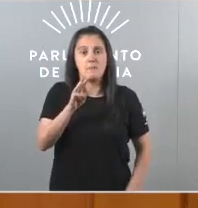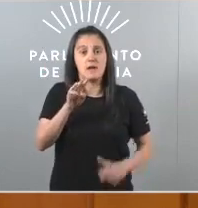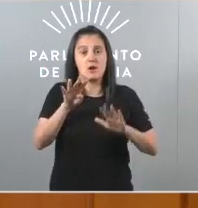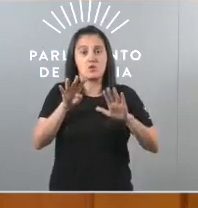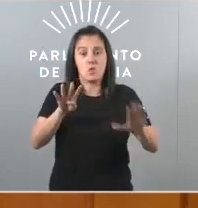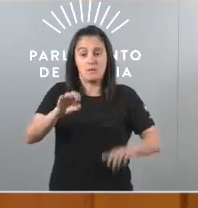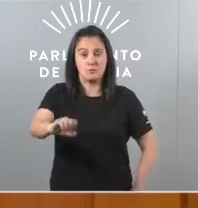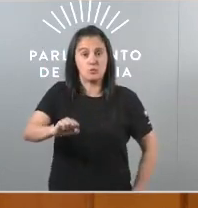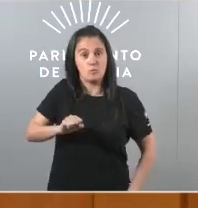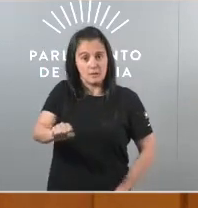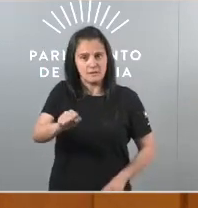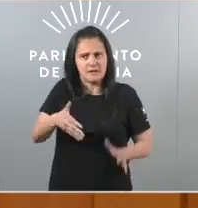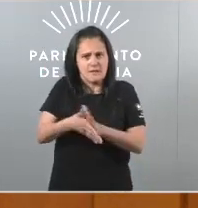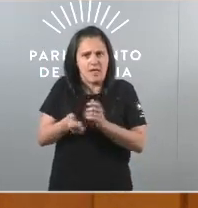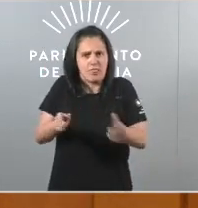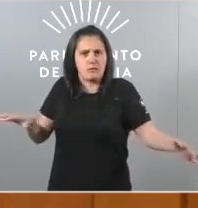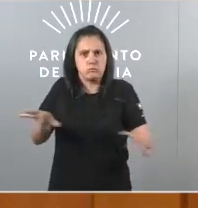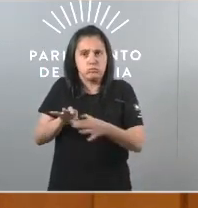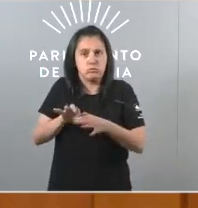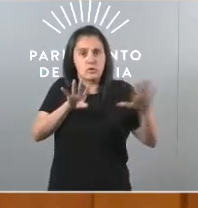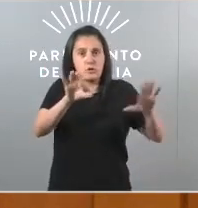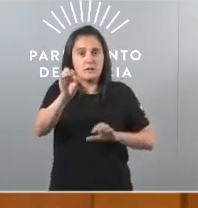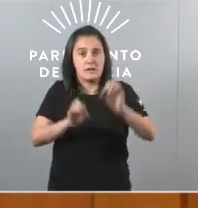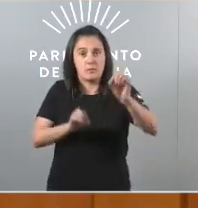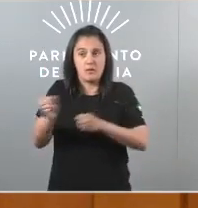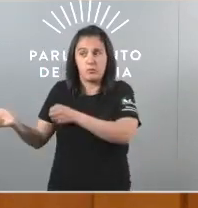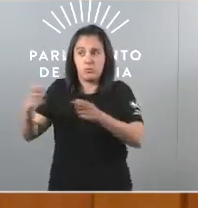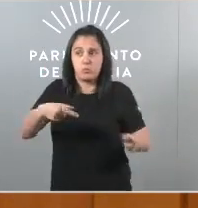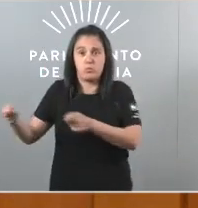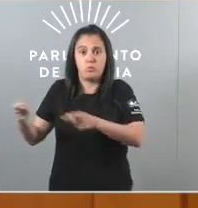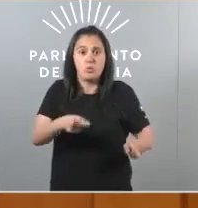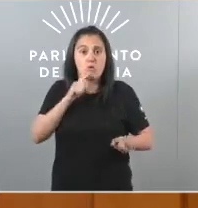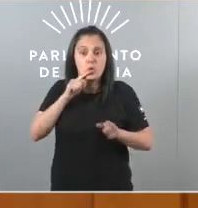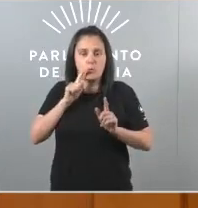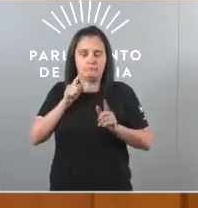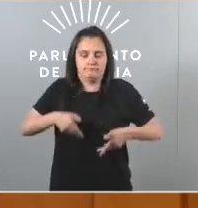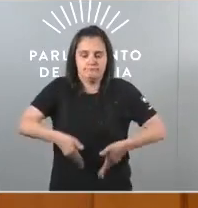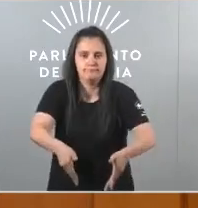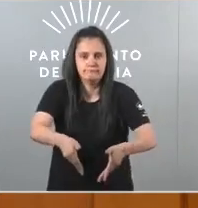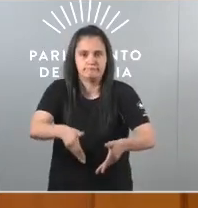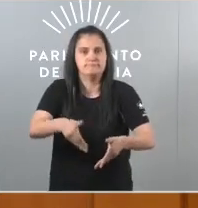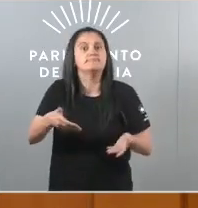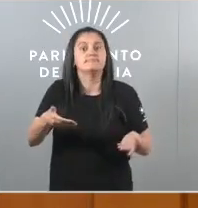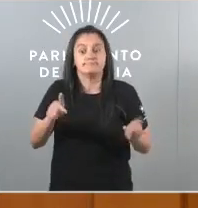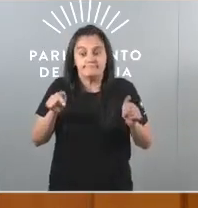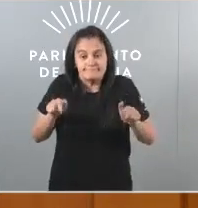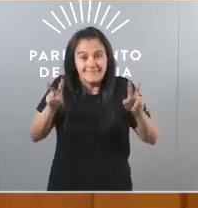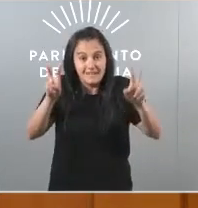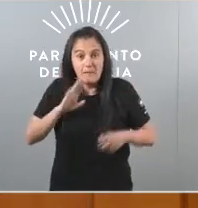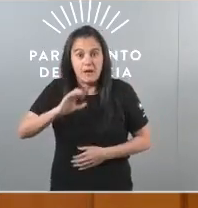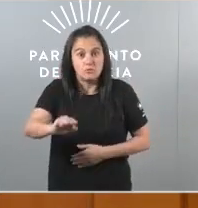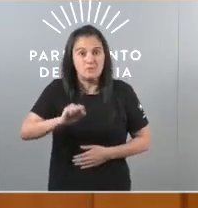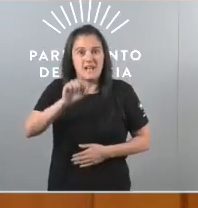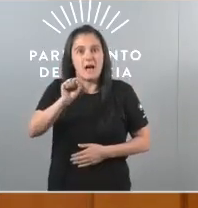vertebral dun país onde o 90% das mercadorías se fan por estrada Neste tema na AP9 o